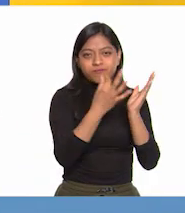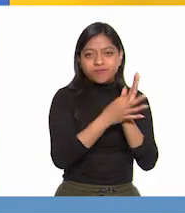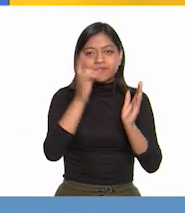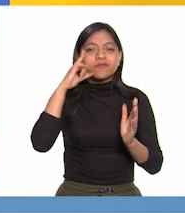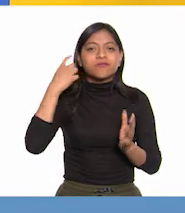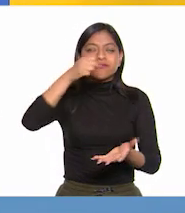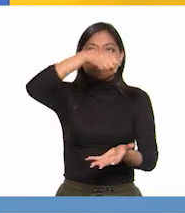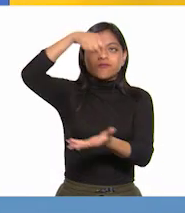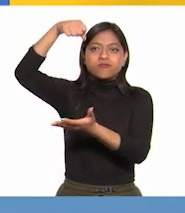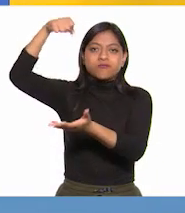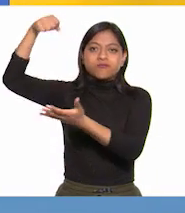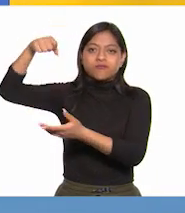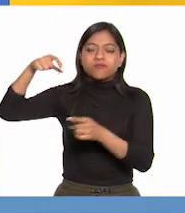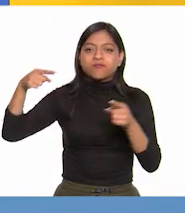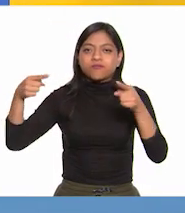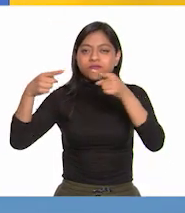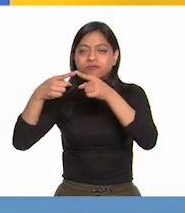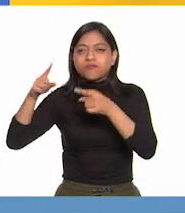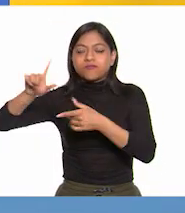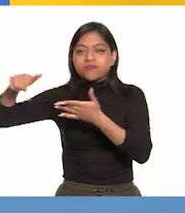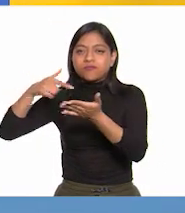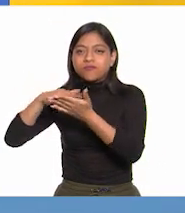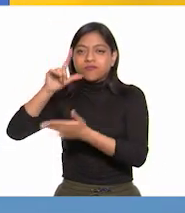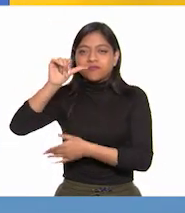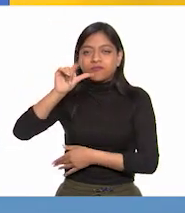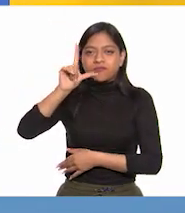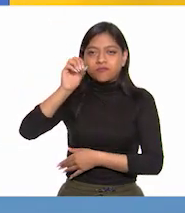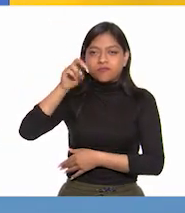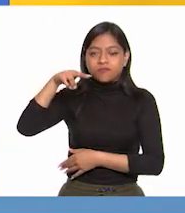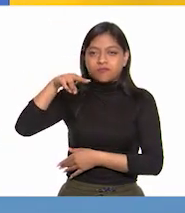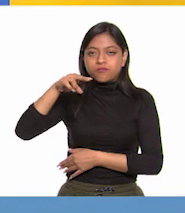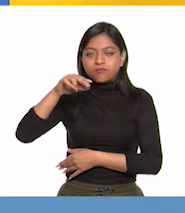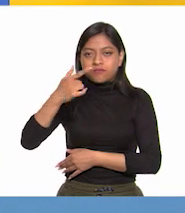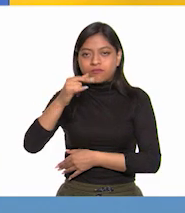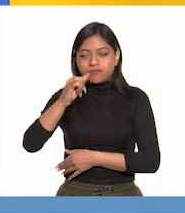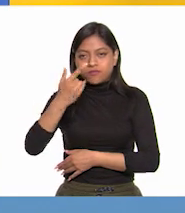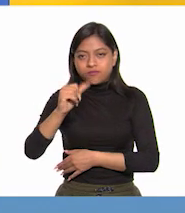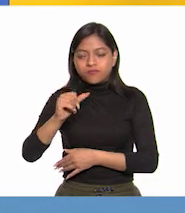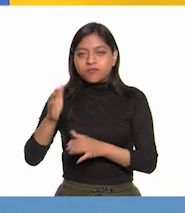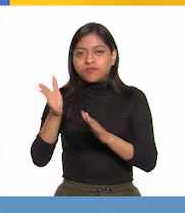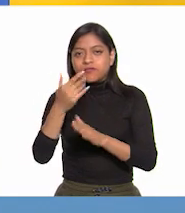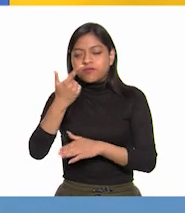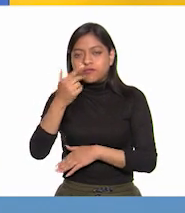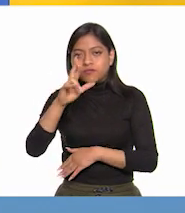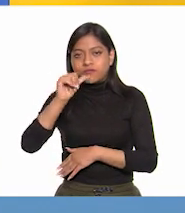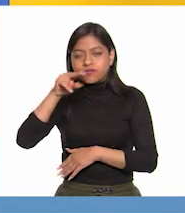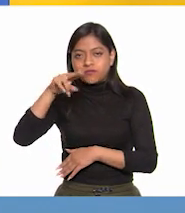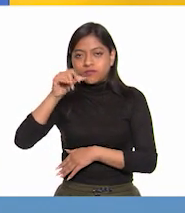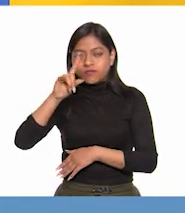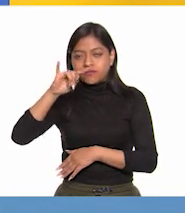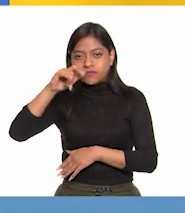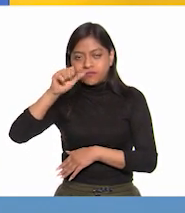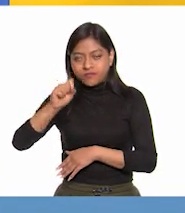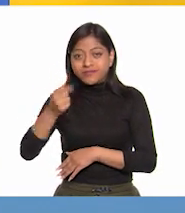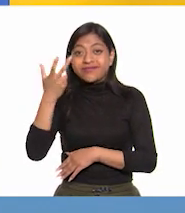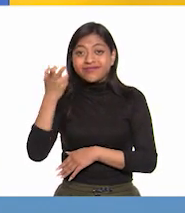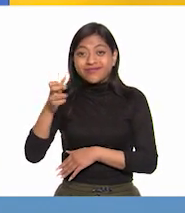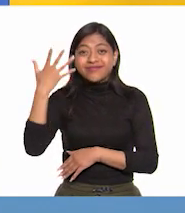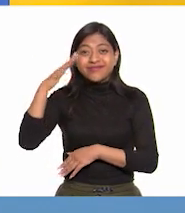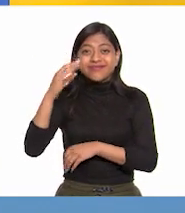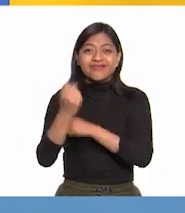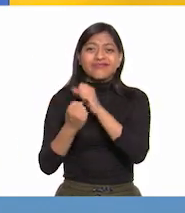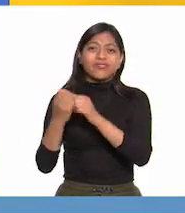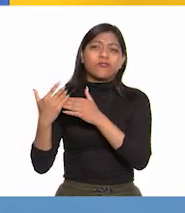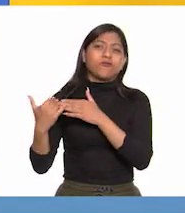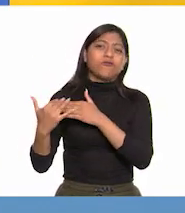colgadas en las cuatro esquinas de la Alhóndiga de Granaditas. Allí estuvieron durante 10 años. Todo esto con tal